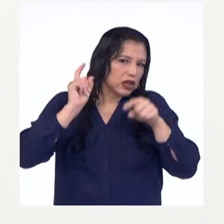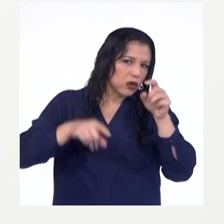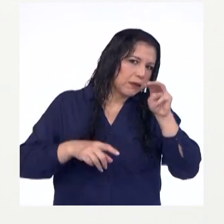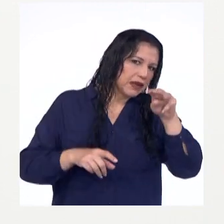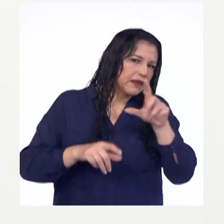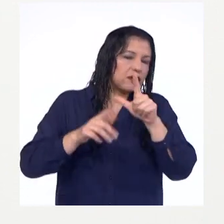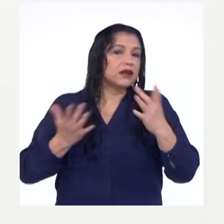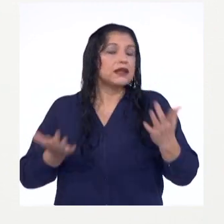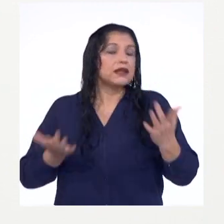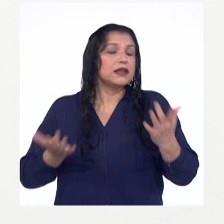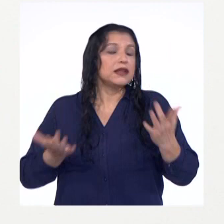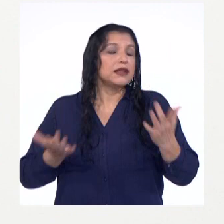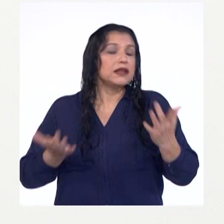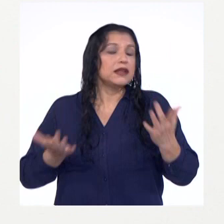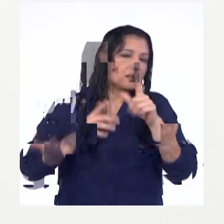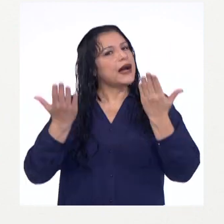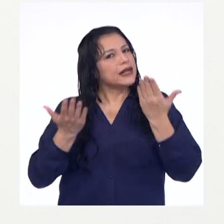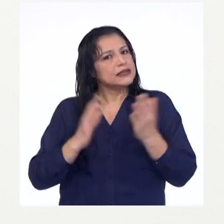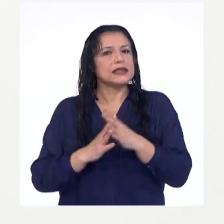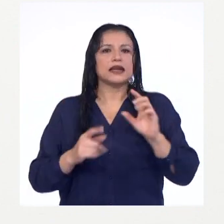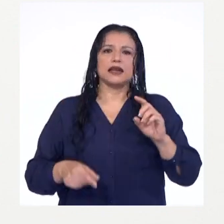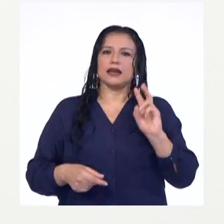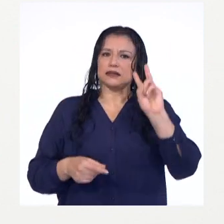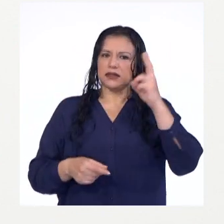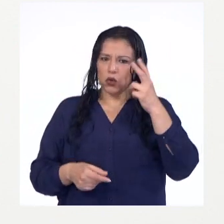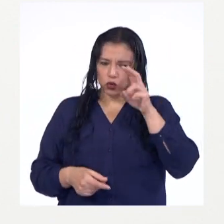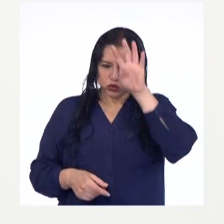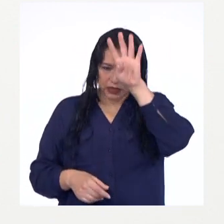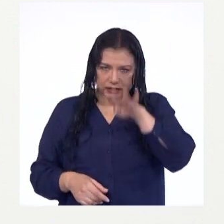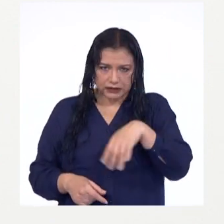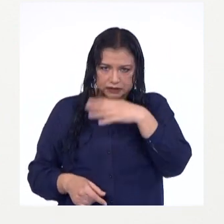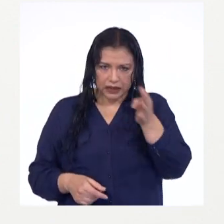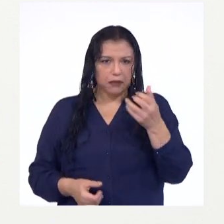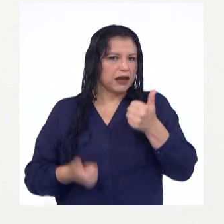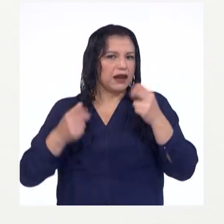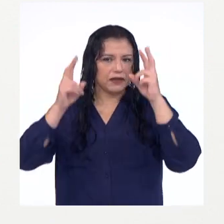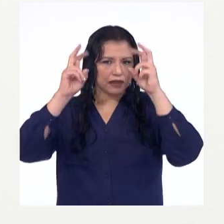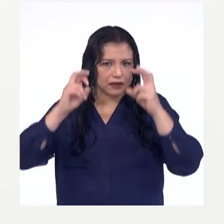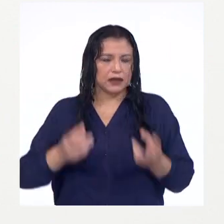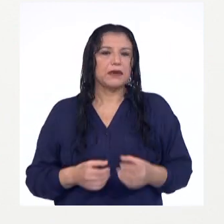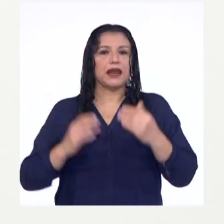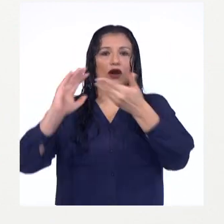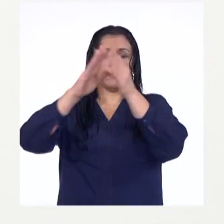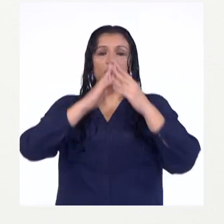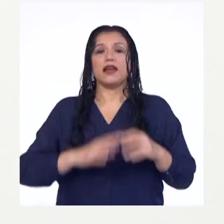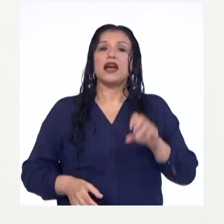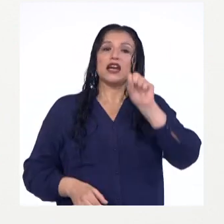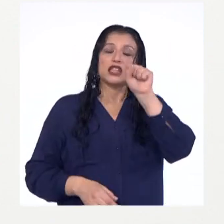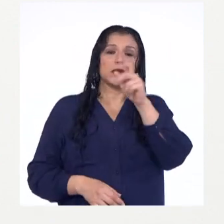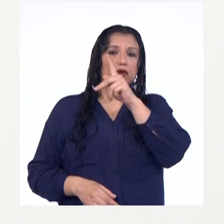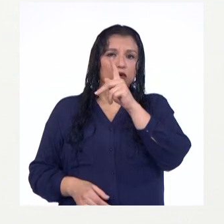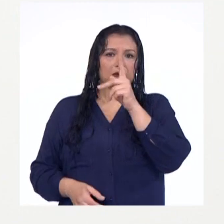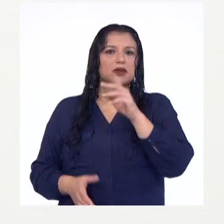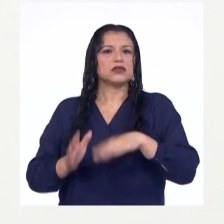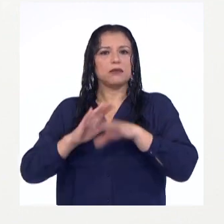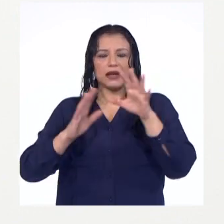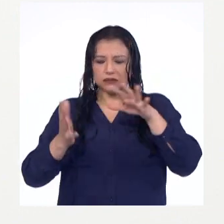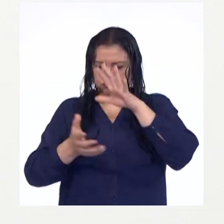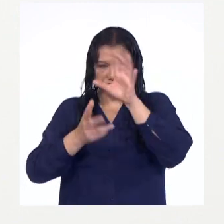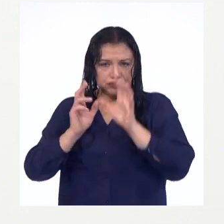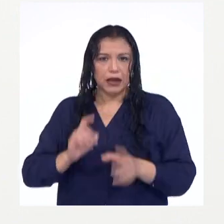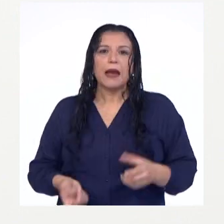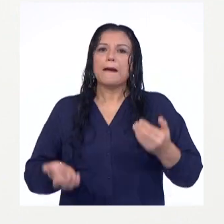localización, los datos de la segunda tabla, la que corresponde a la comunidad Shipibo con Ivo, son más dispersos.